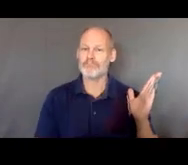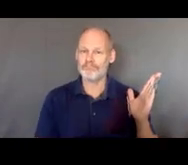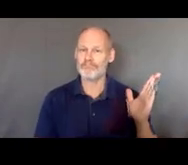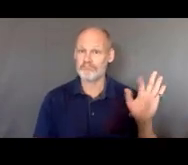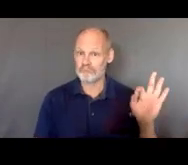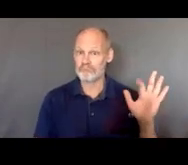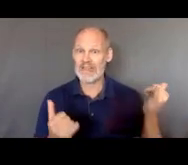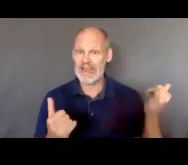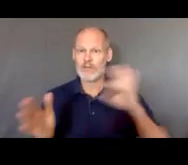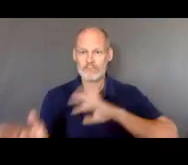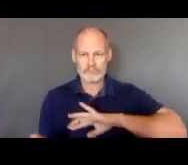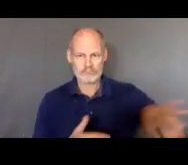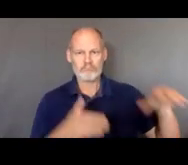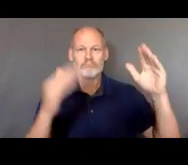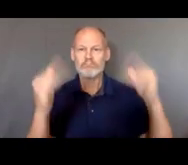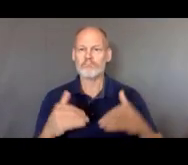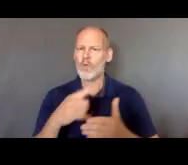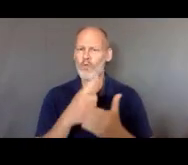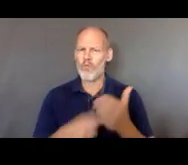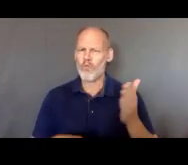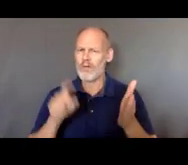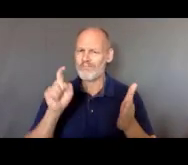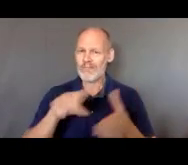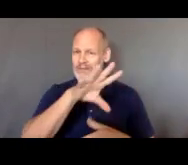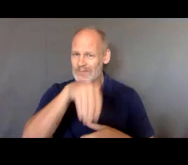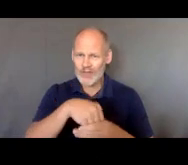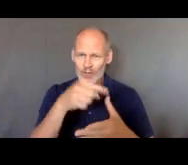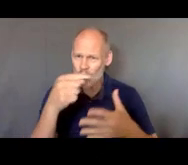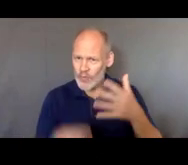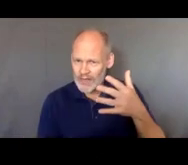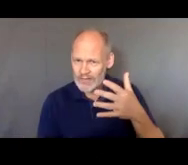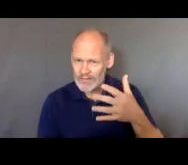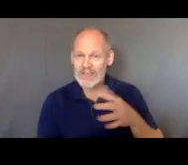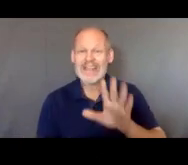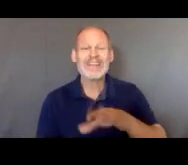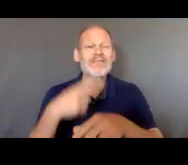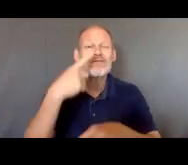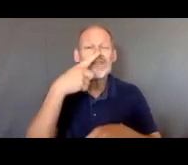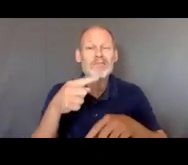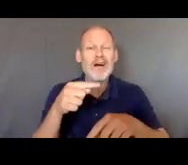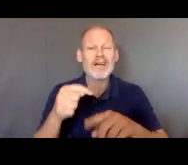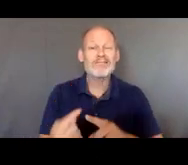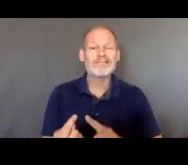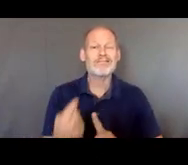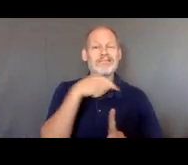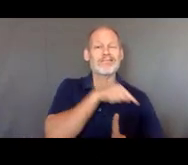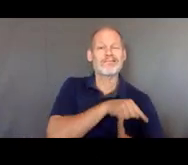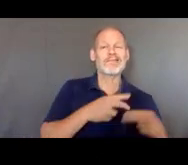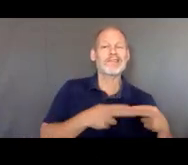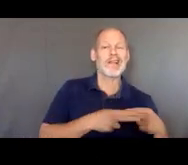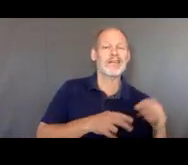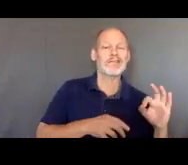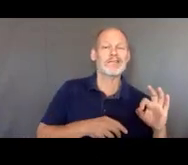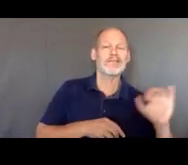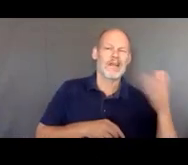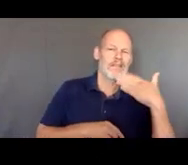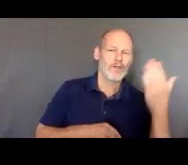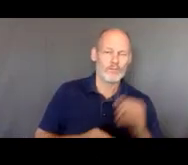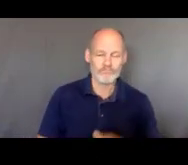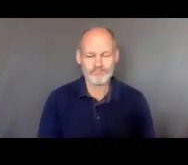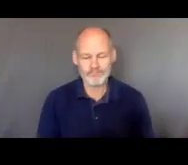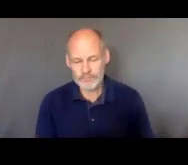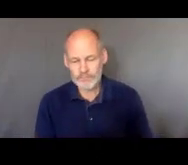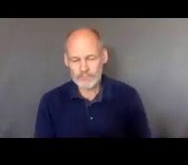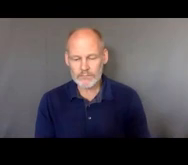repasar lo que se tiene que incluir. Y si pueden, a ver, vamos a ver, aquí está. Entonces, algunas de las cosas que tenemos